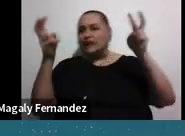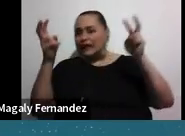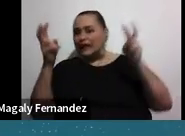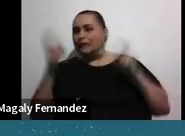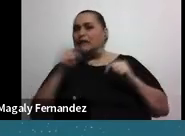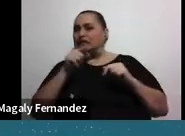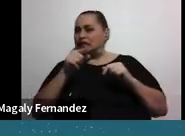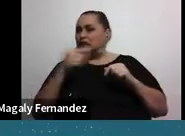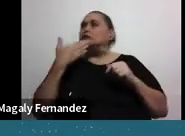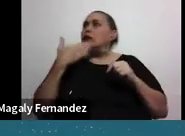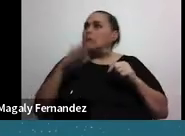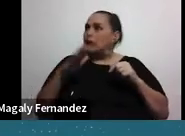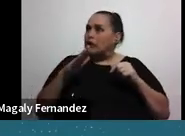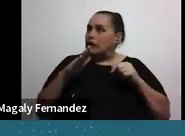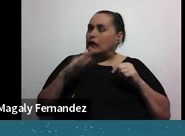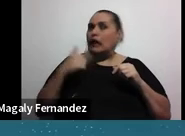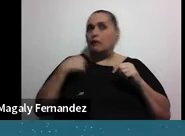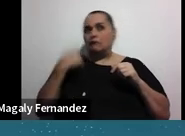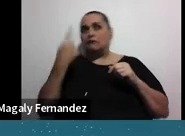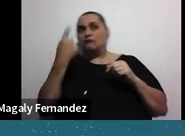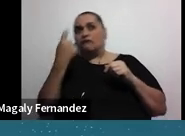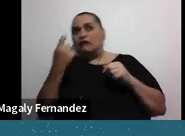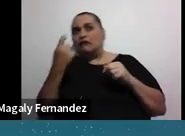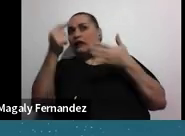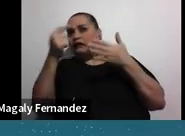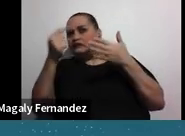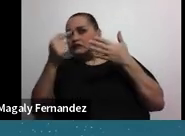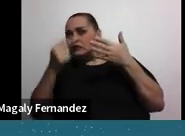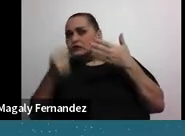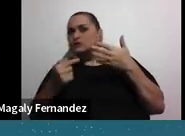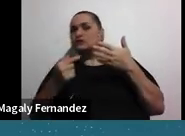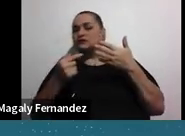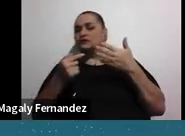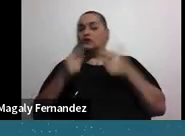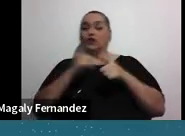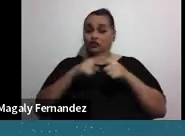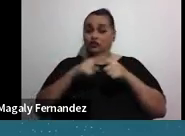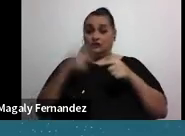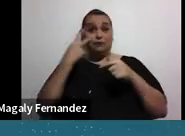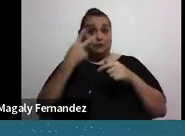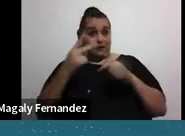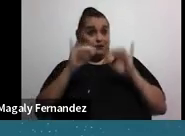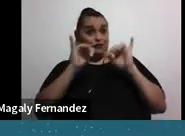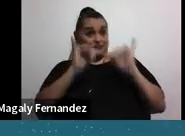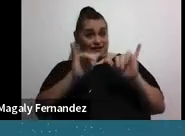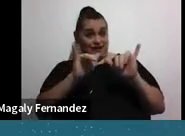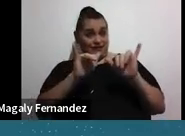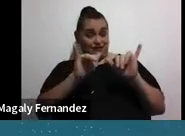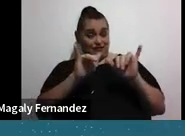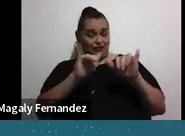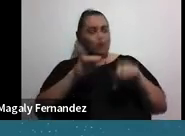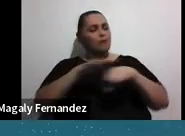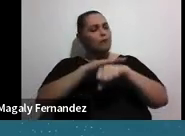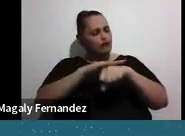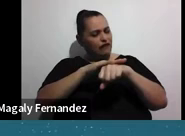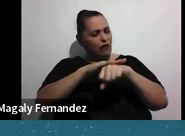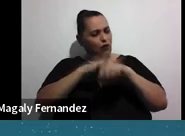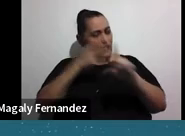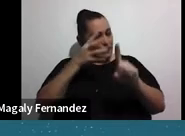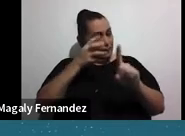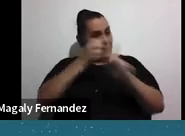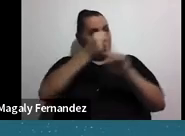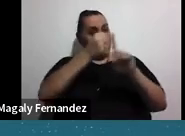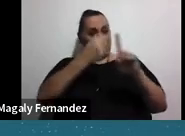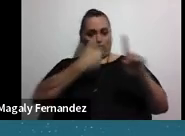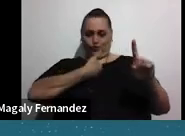bastante mal, uy, me falta esto. Entonces, cuando vemos eso, por favor, así en un pacto interno con ustedes mismos,